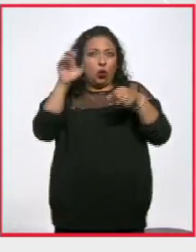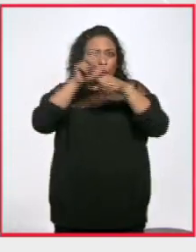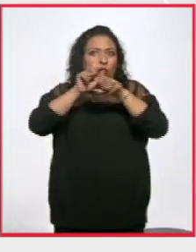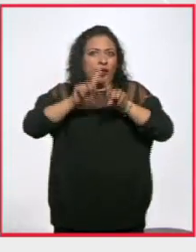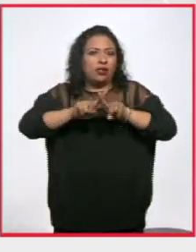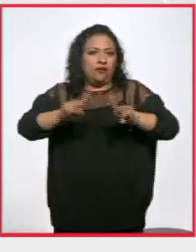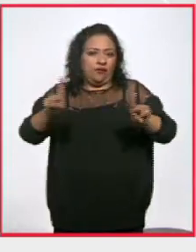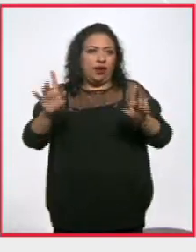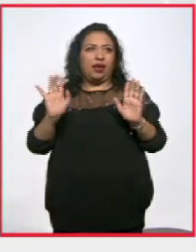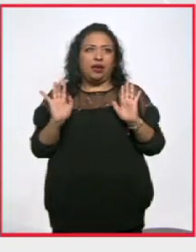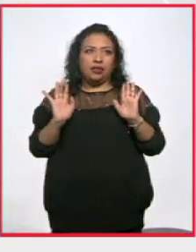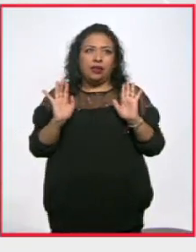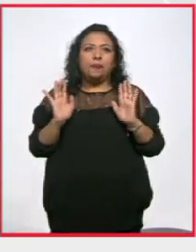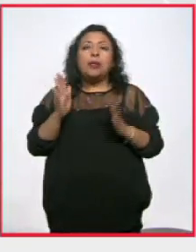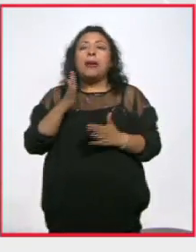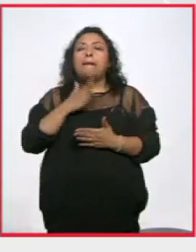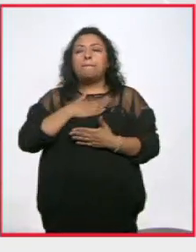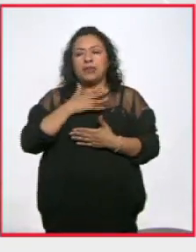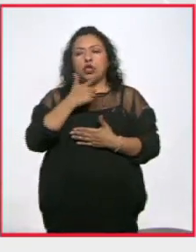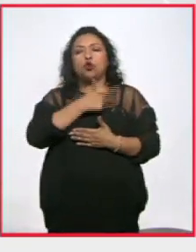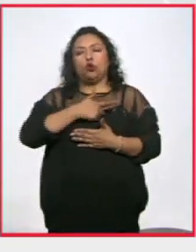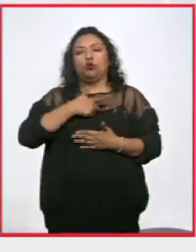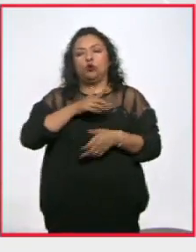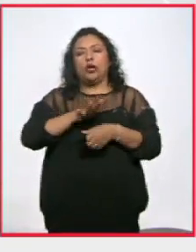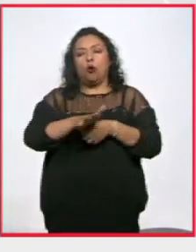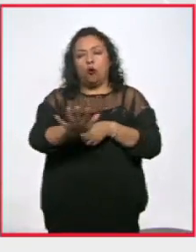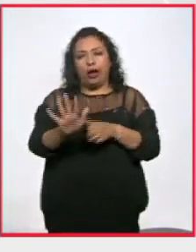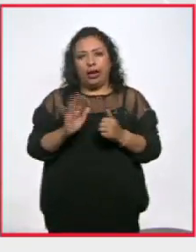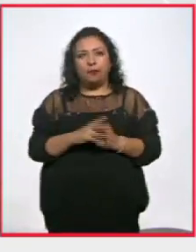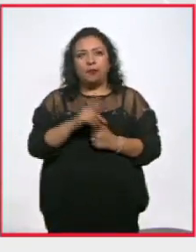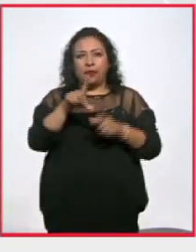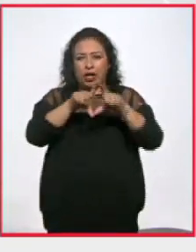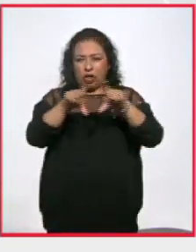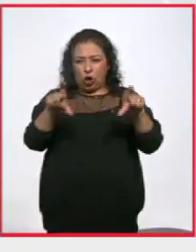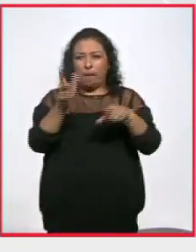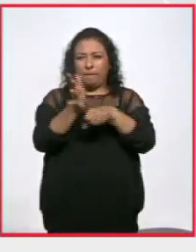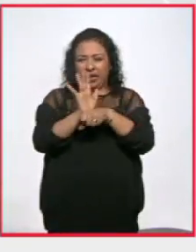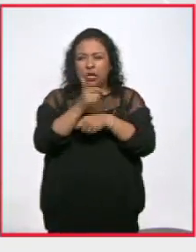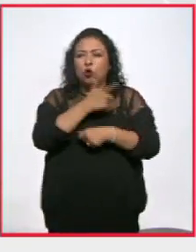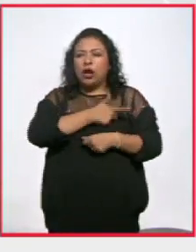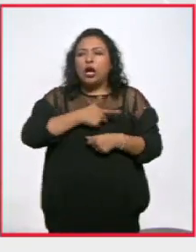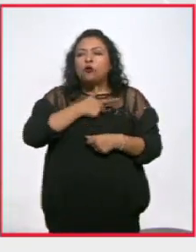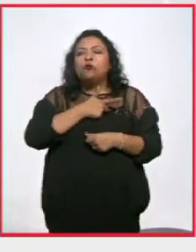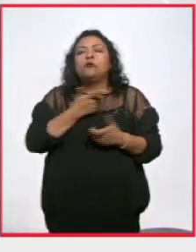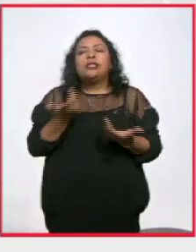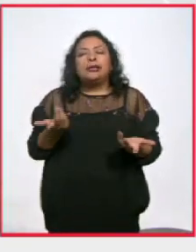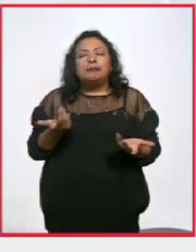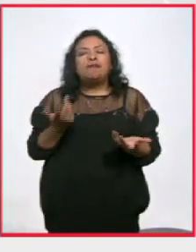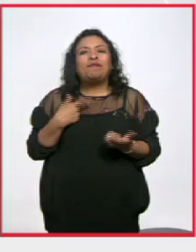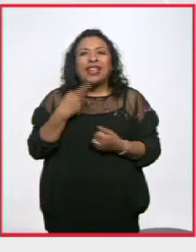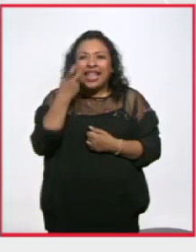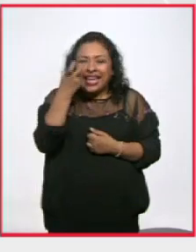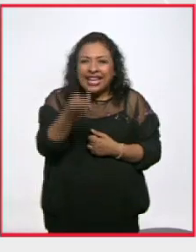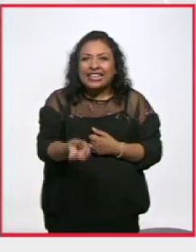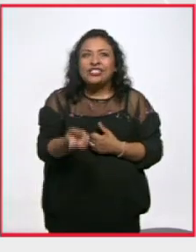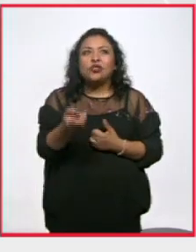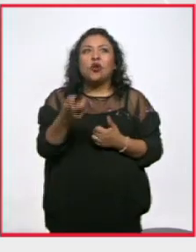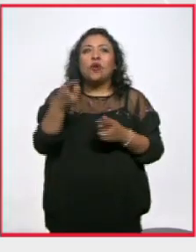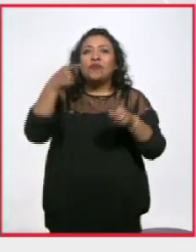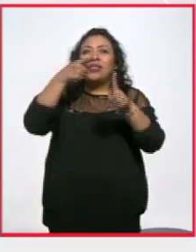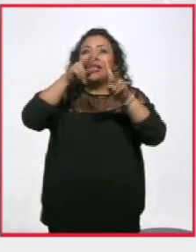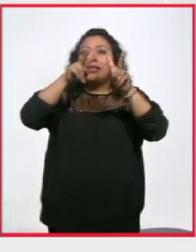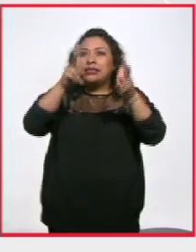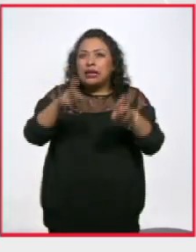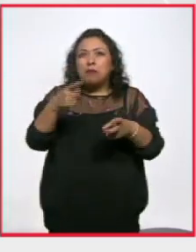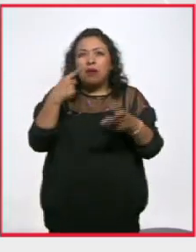otra pero a mí lo que me gusta mucho del guión y de la película es que justo creo que trata un tema